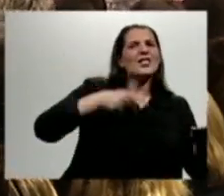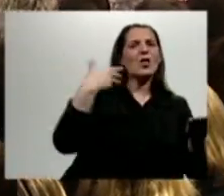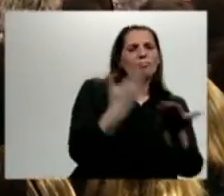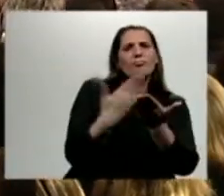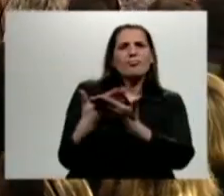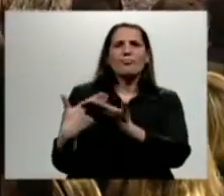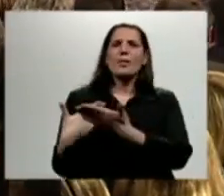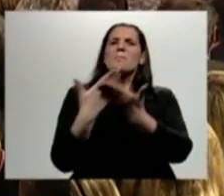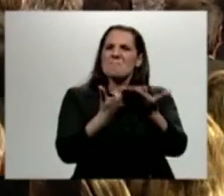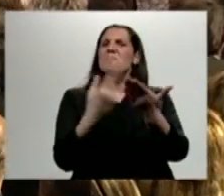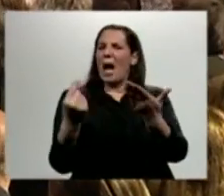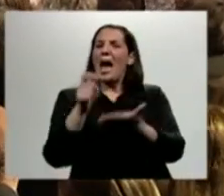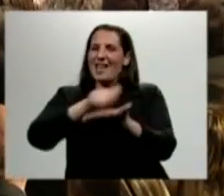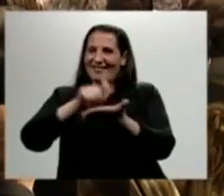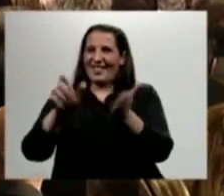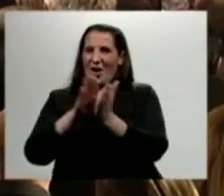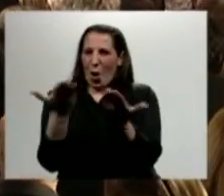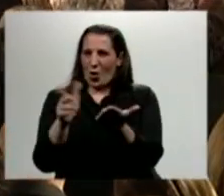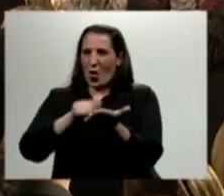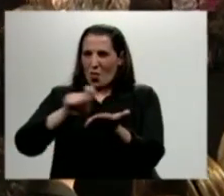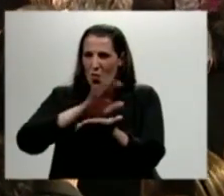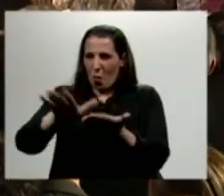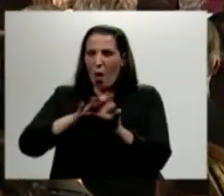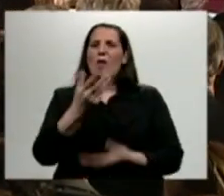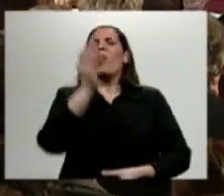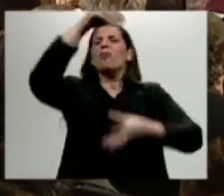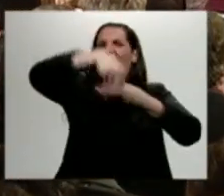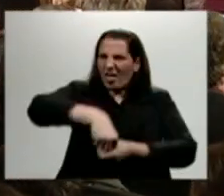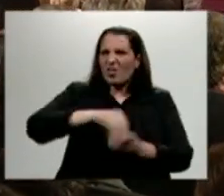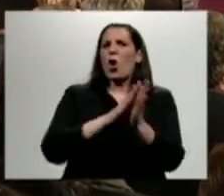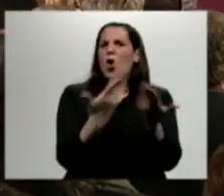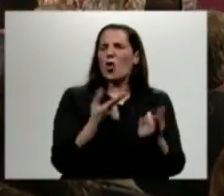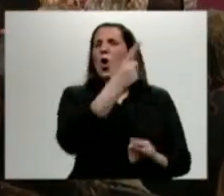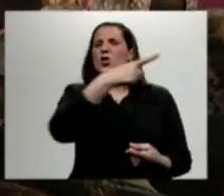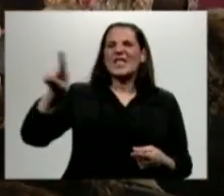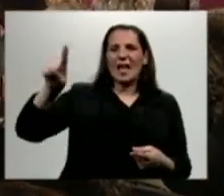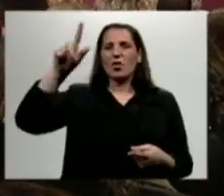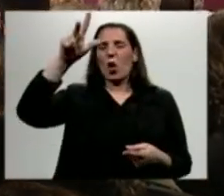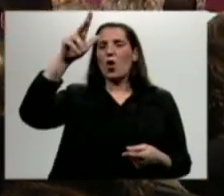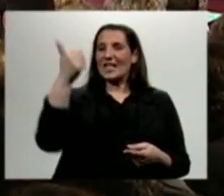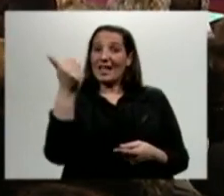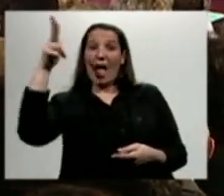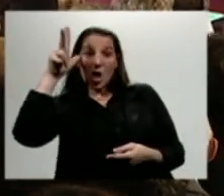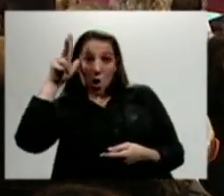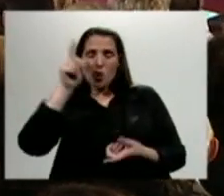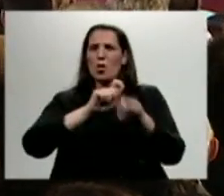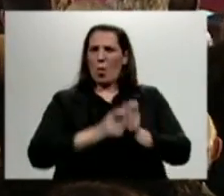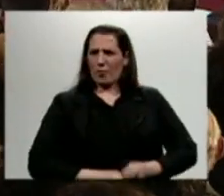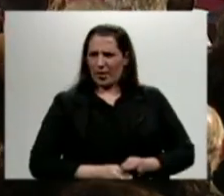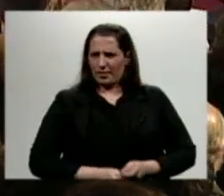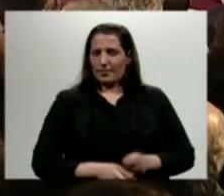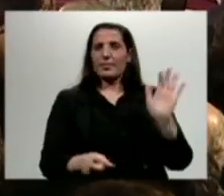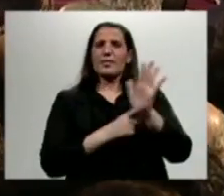código que incorporó 168 modificaciones que modificaron 311